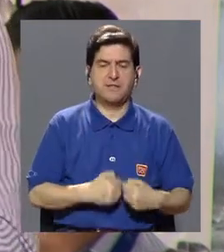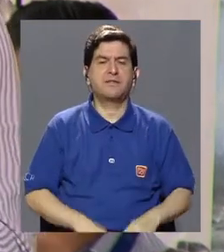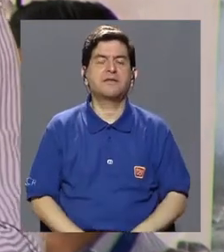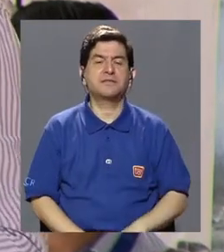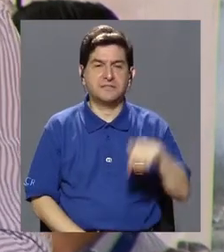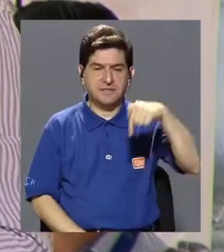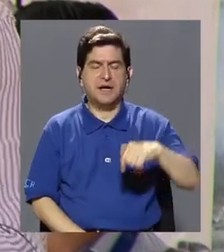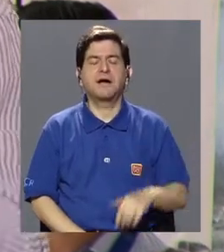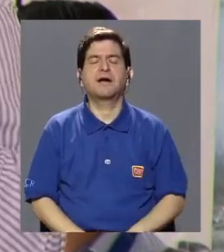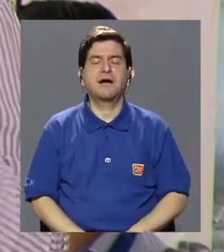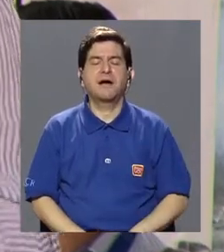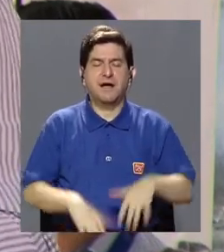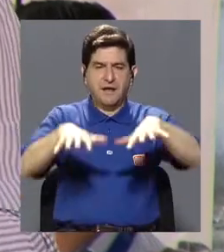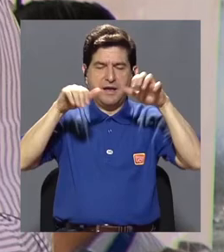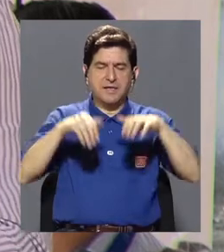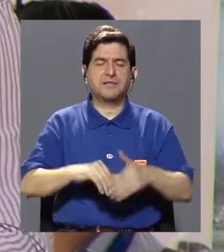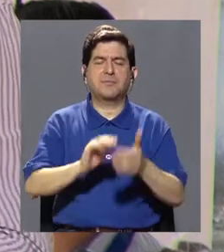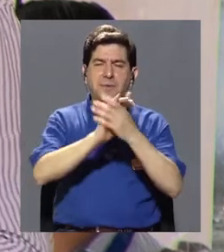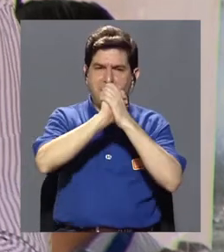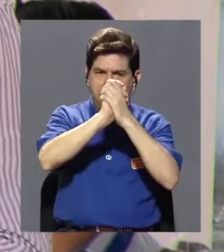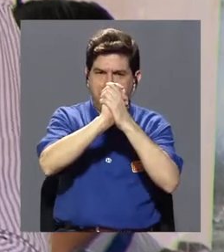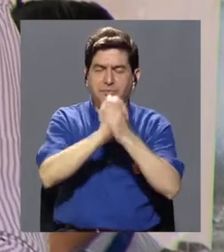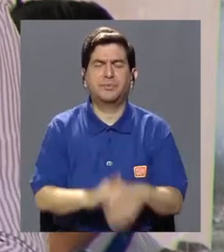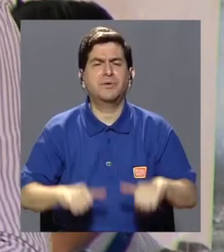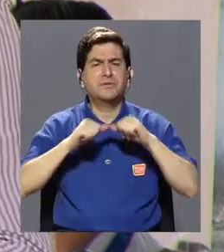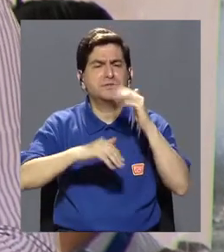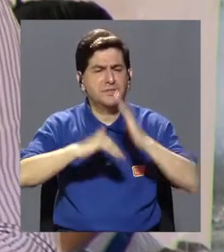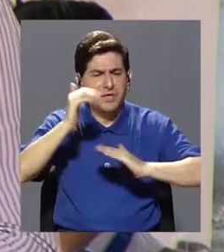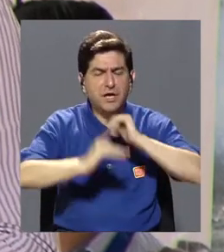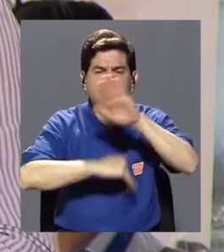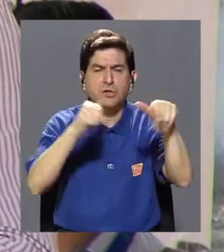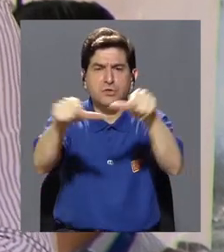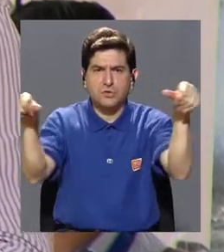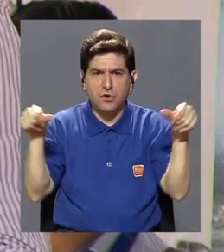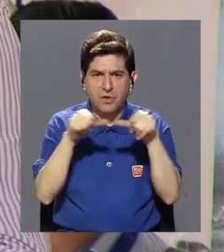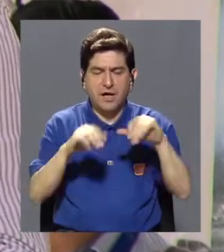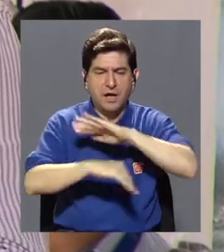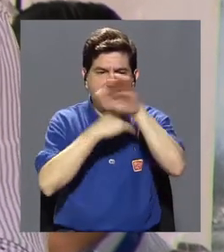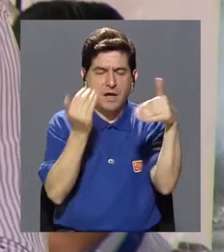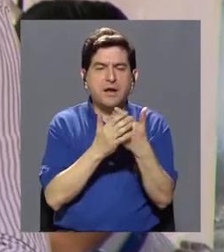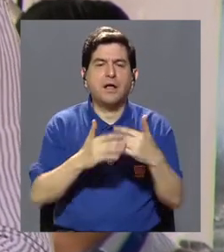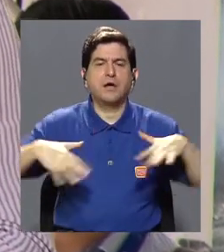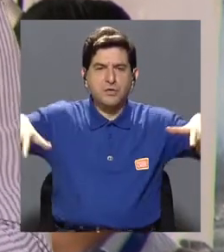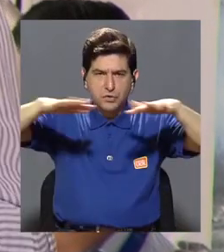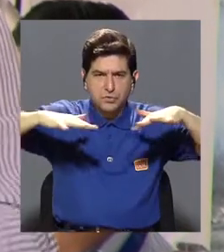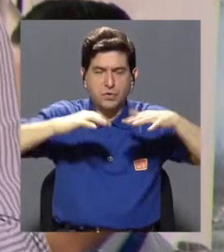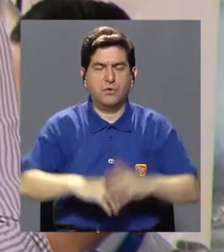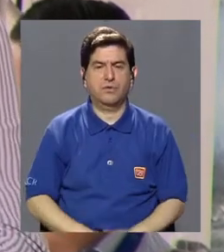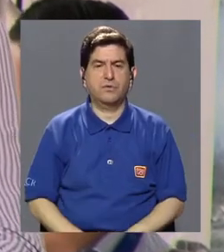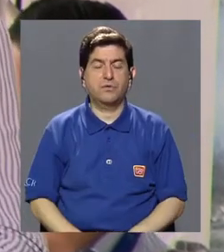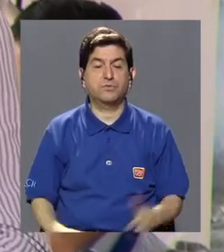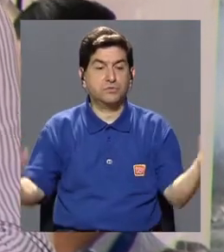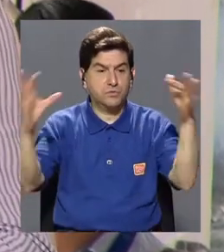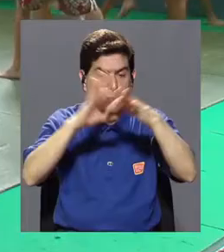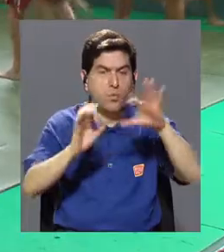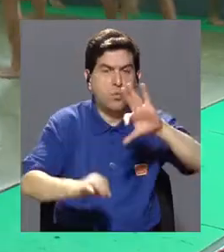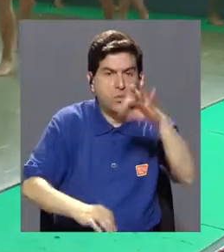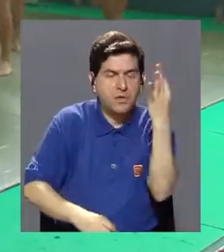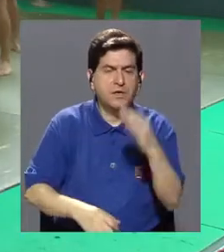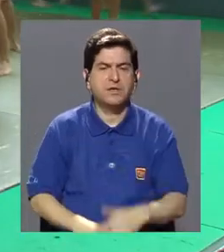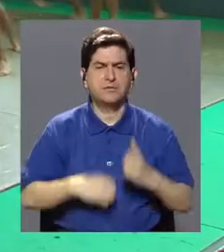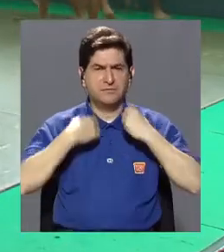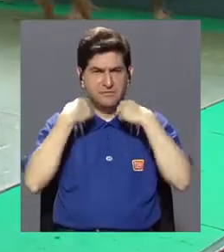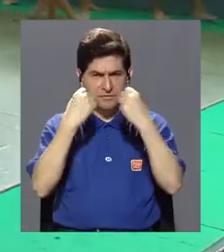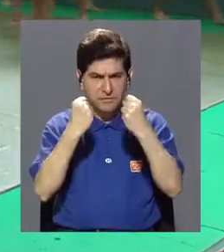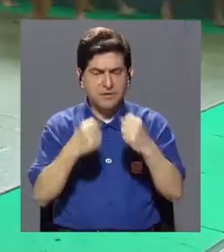asamblea aplaudimos esta iniciativa. Queremos seguir construyendo desde todos los sectores y desde todos los espacios de manera articulada para